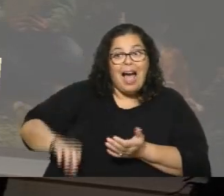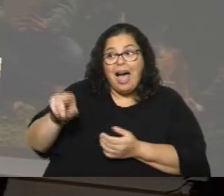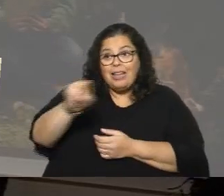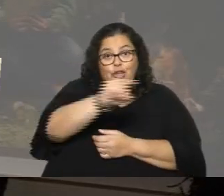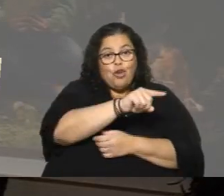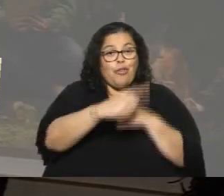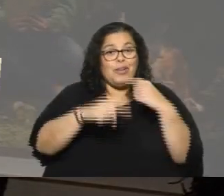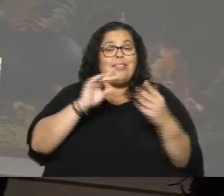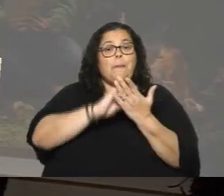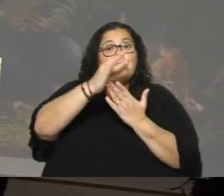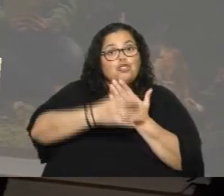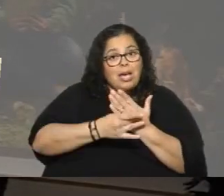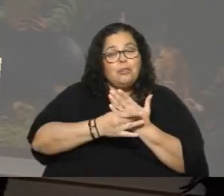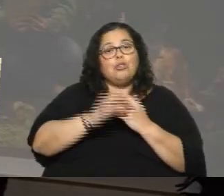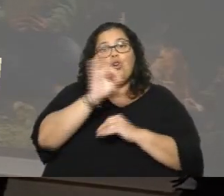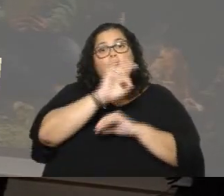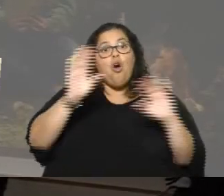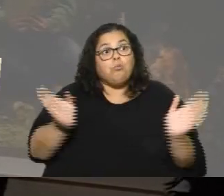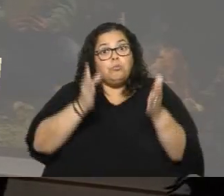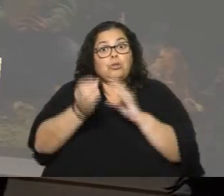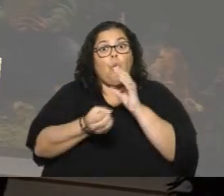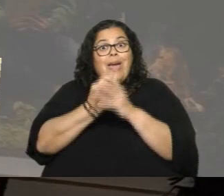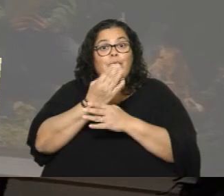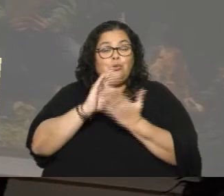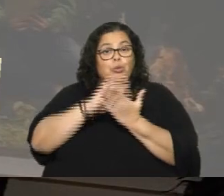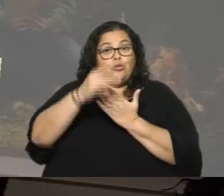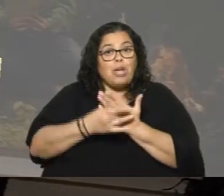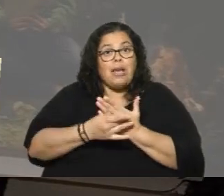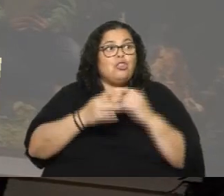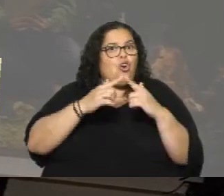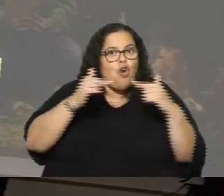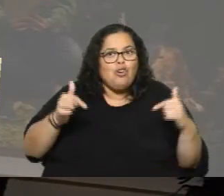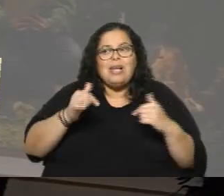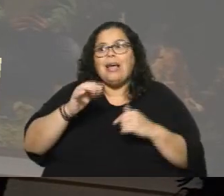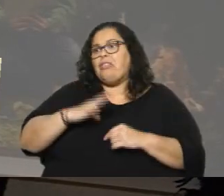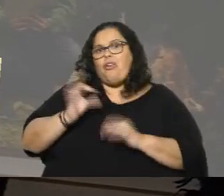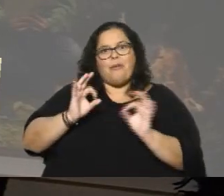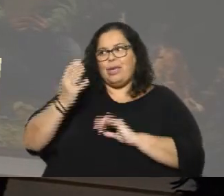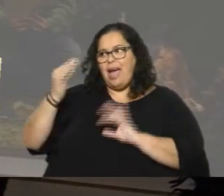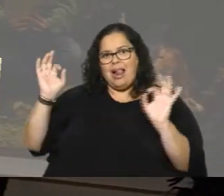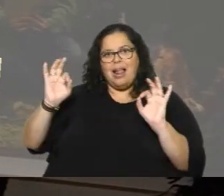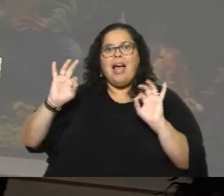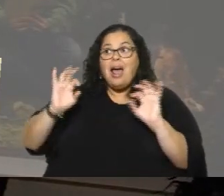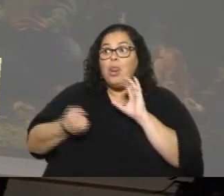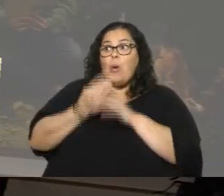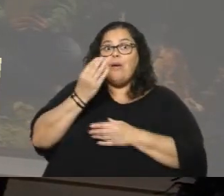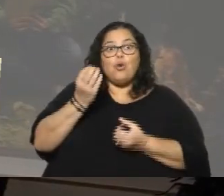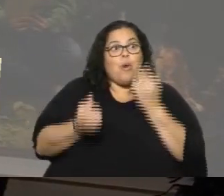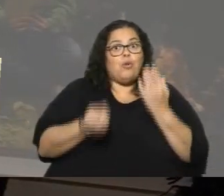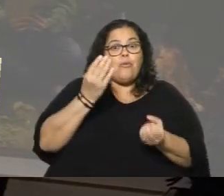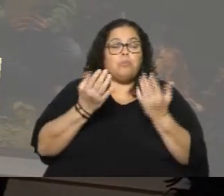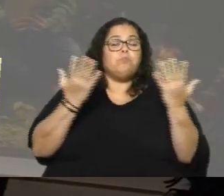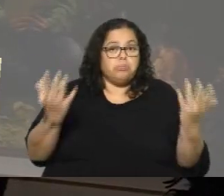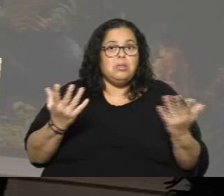financiación, como para impulsar proyectos innovadores y semillas que no están todavía maduros para ir, por ejemplo,